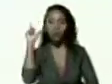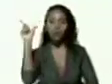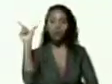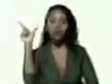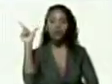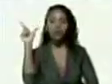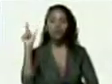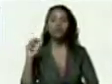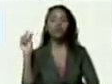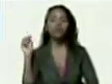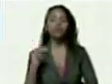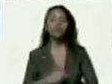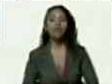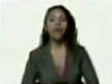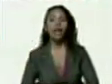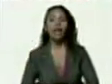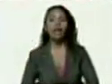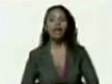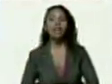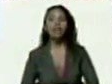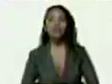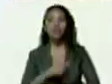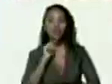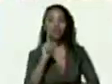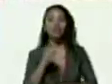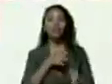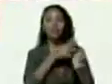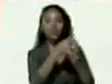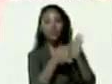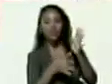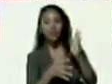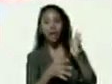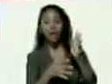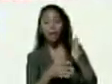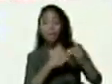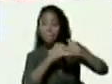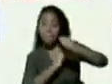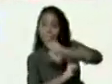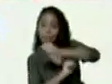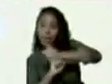unido de venezuela en su estructura celular básica